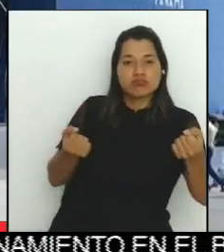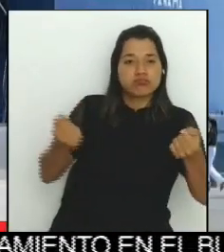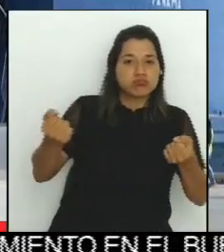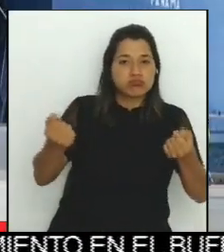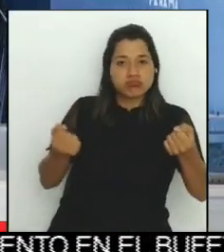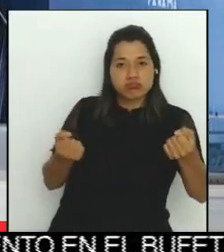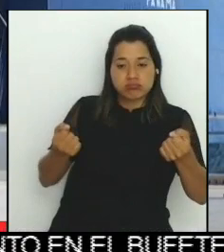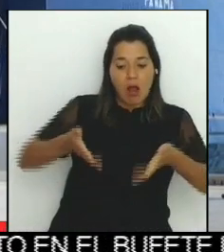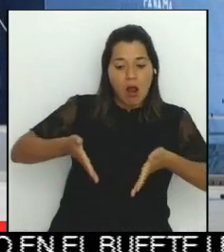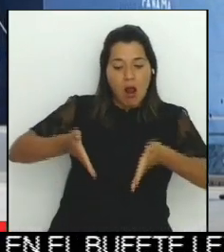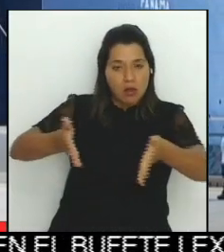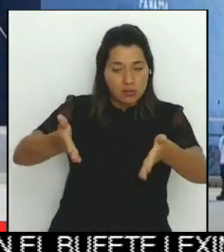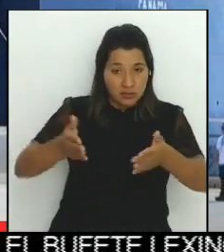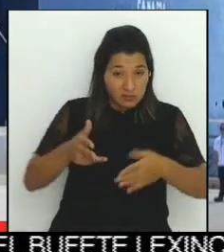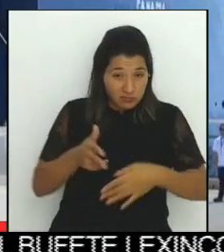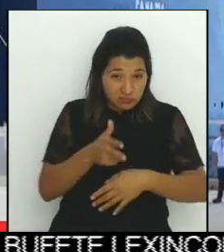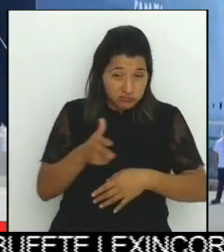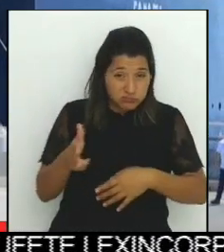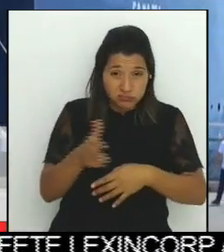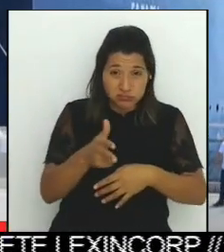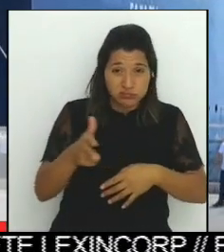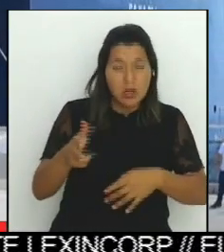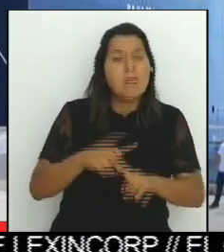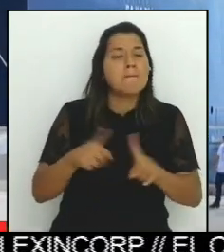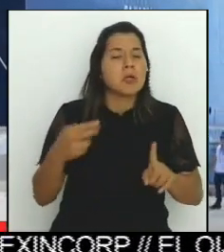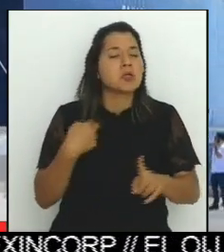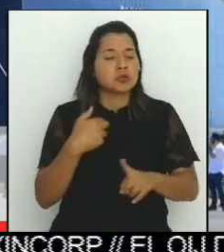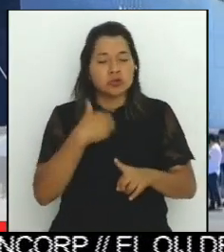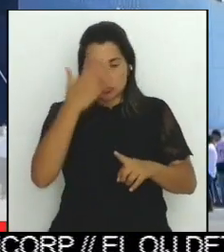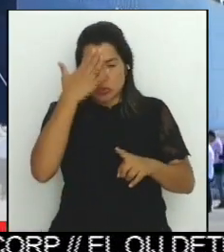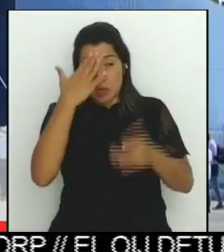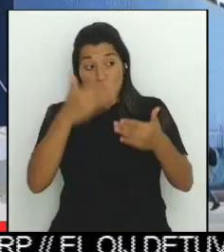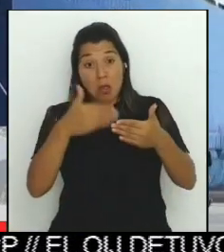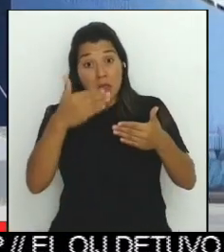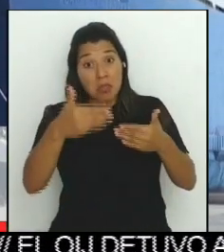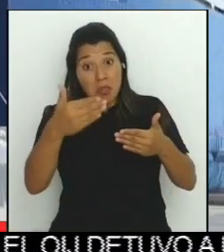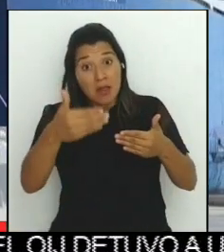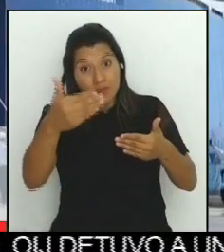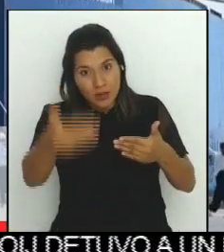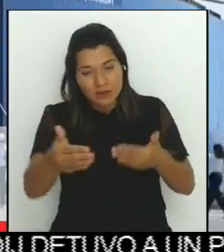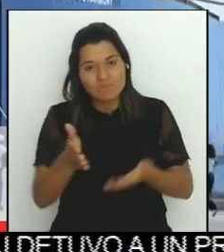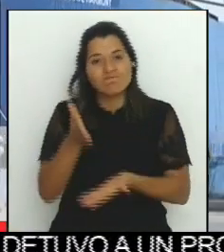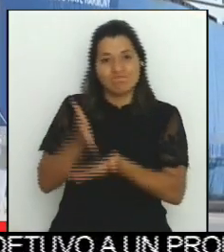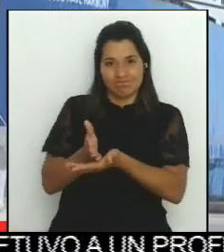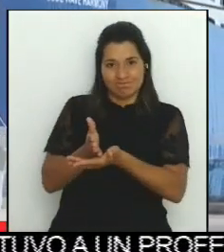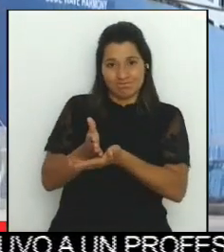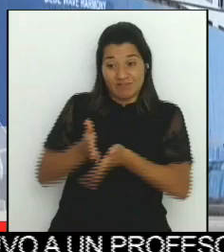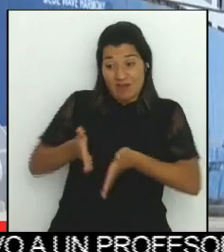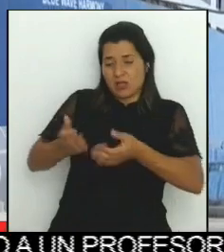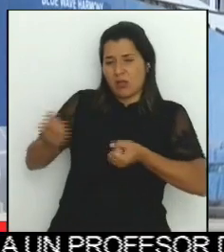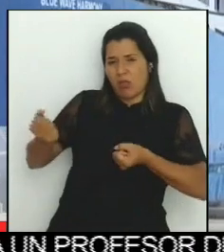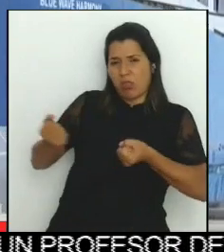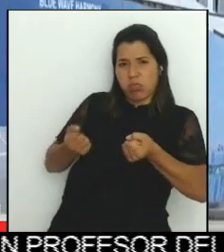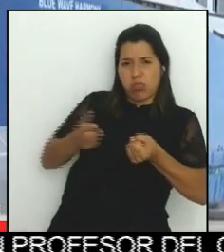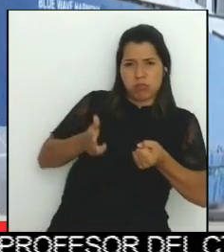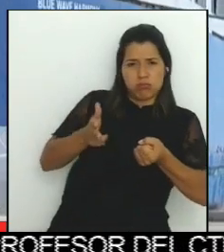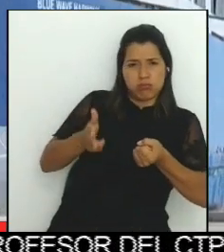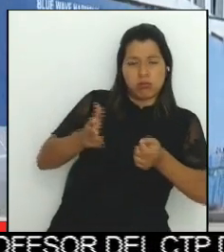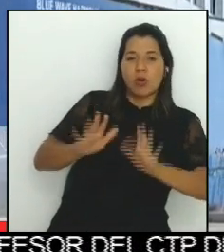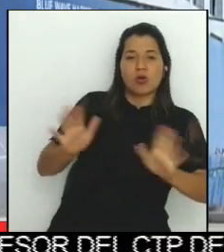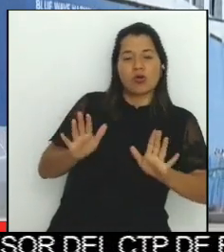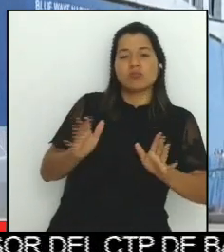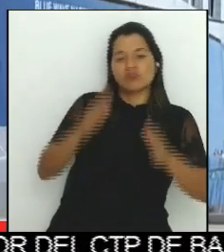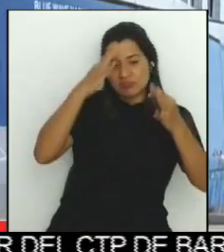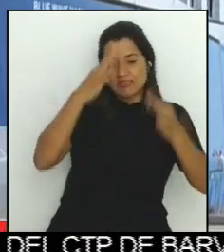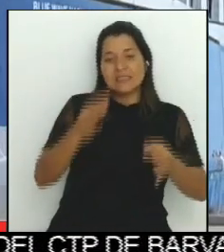ese volumen va a ir incrementando y ojalá en el corto o mediano plazo podamos tener frecuencias